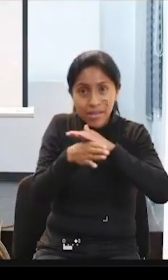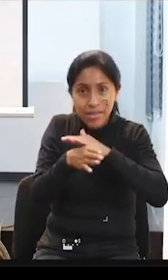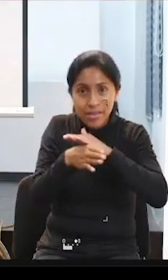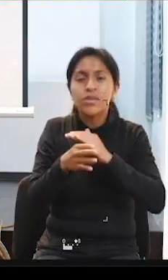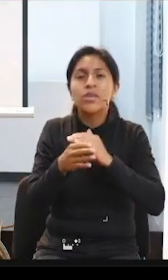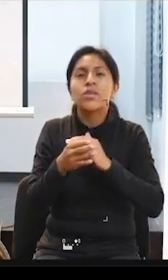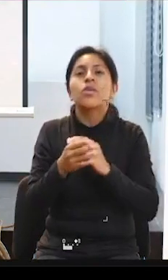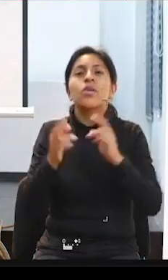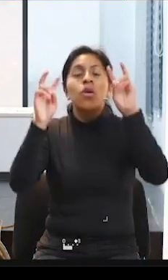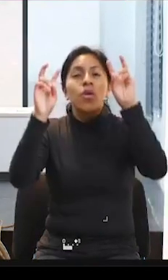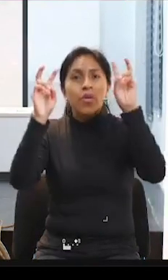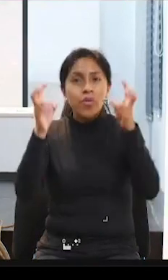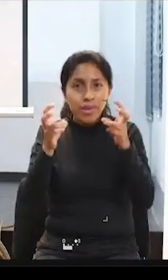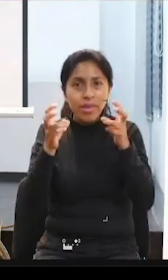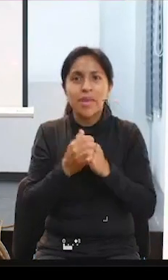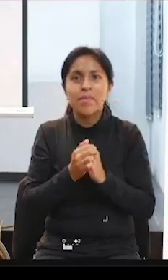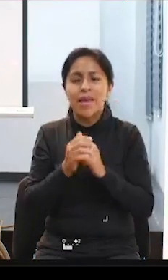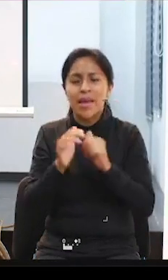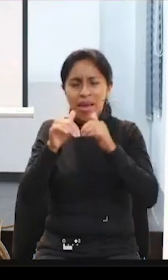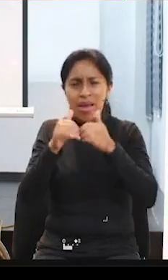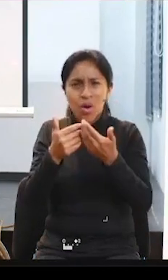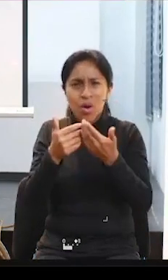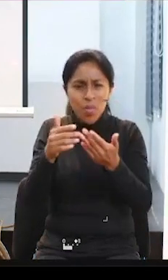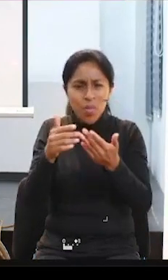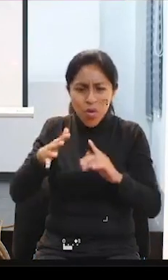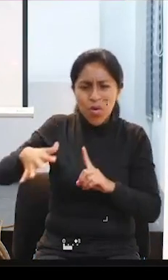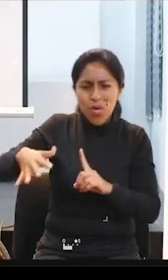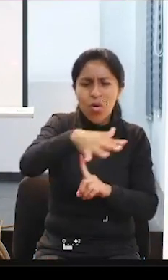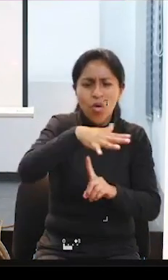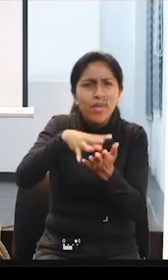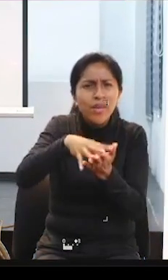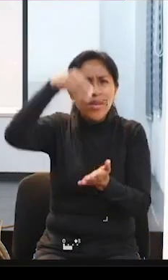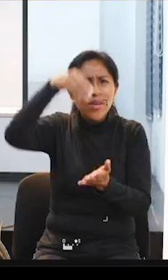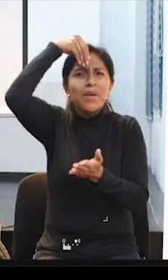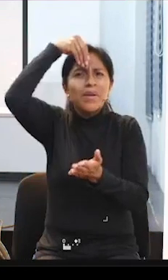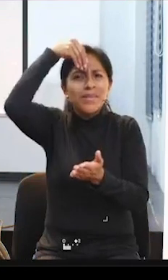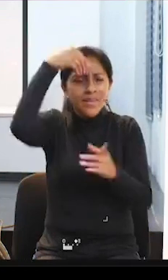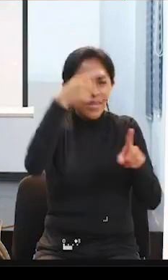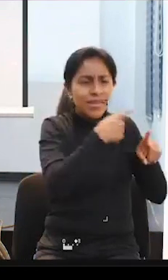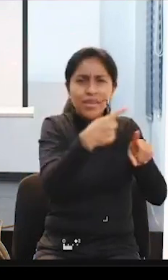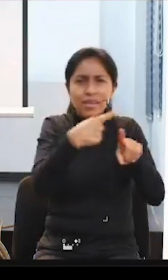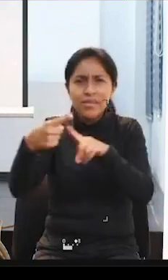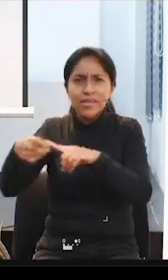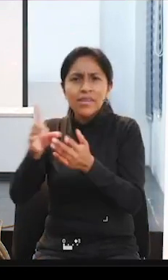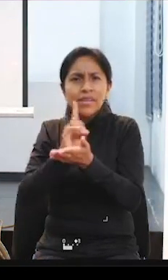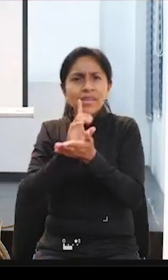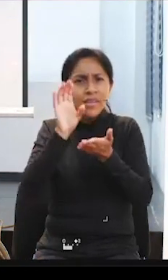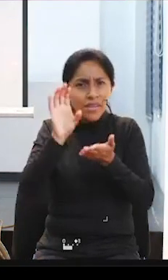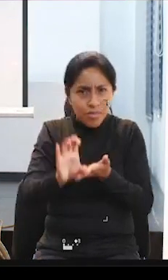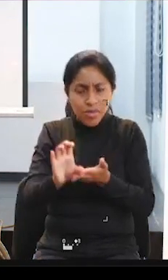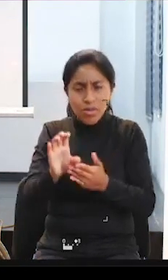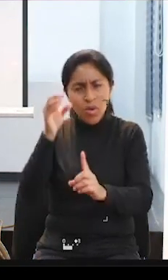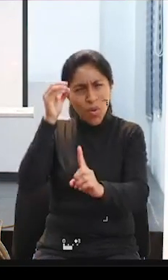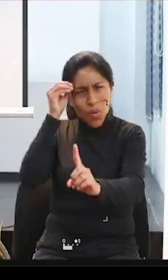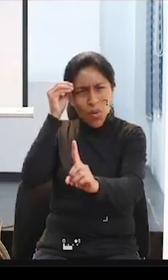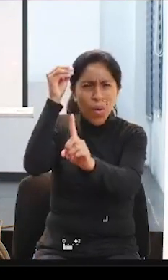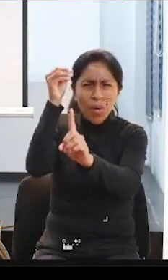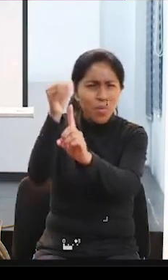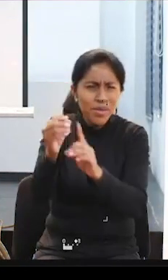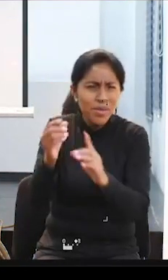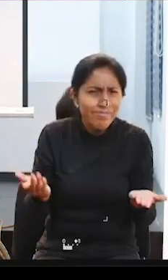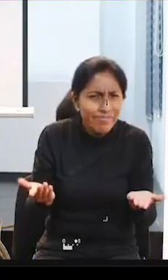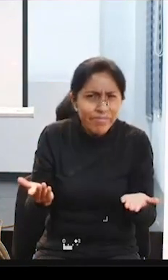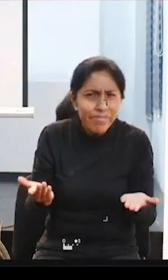el subtítulo escenarios de aprendizajes en torno a las discapacidades, con el objetivo de llegar a generar un